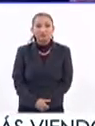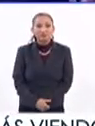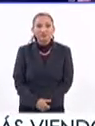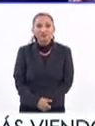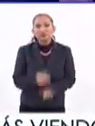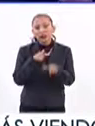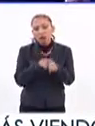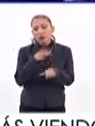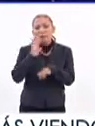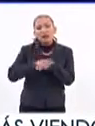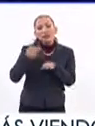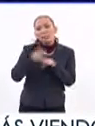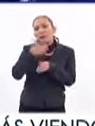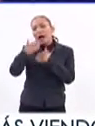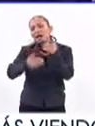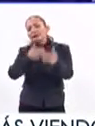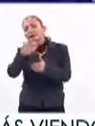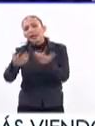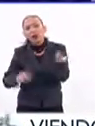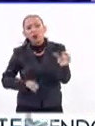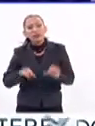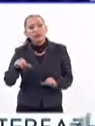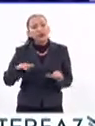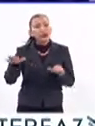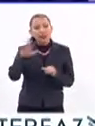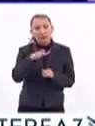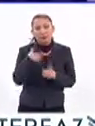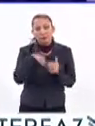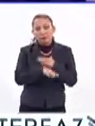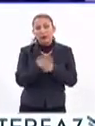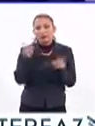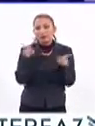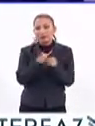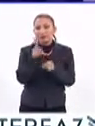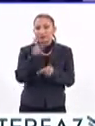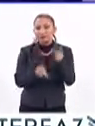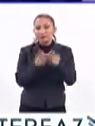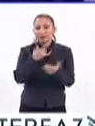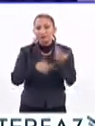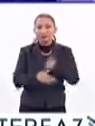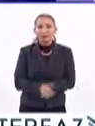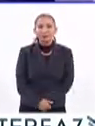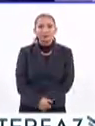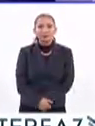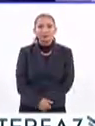Les mantendremos informados sobre los procedimientos y los pasos para poder acceder a ello. Hacemos una pausa, regresamos.